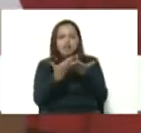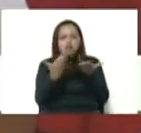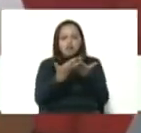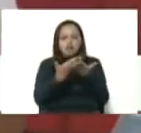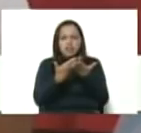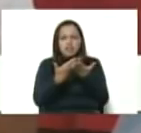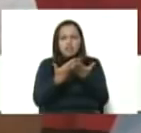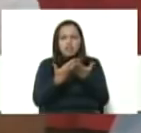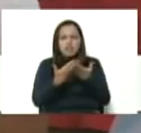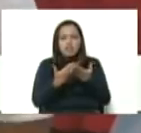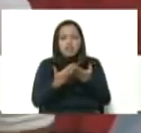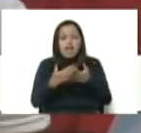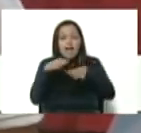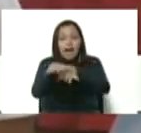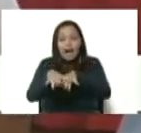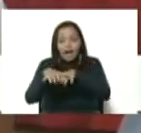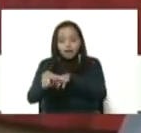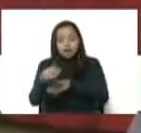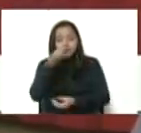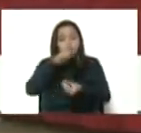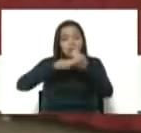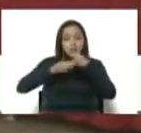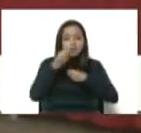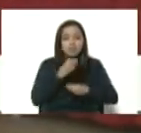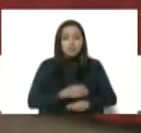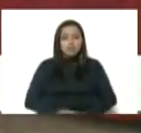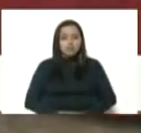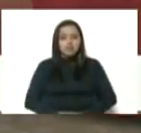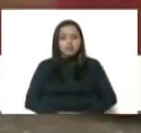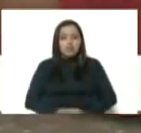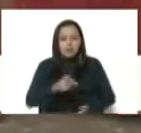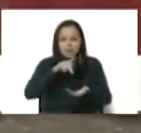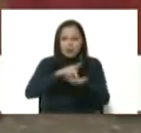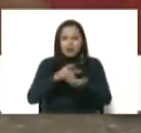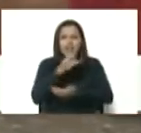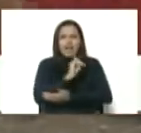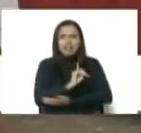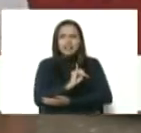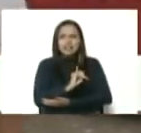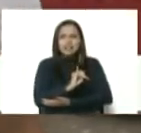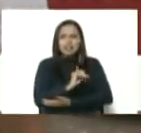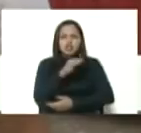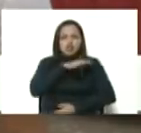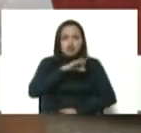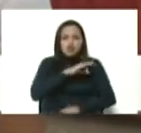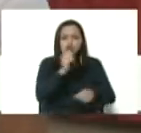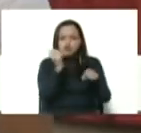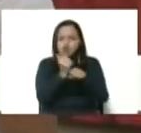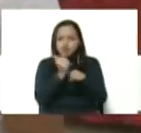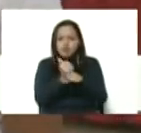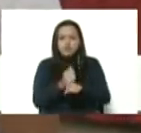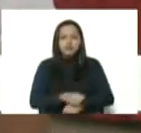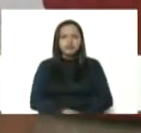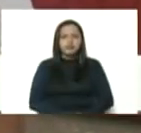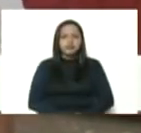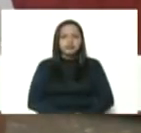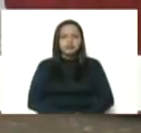agroalimentaria, ya que contamos que la parroquia es una parroquia socioproductiva, presidente.